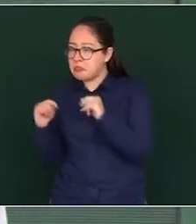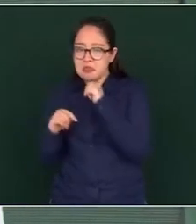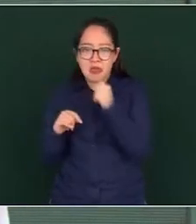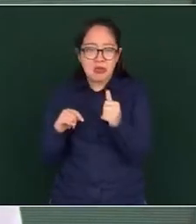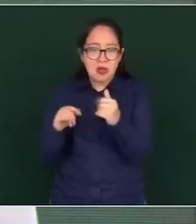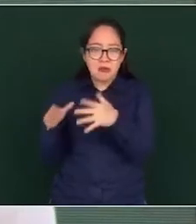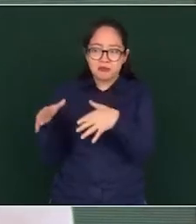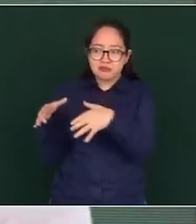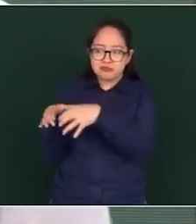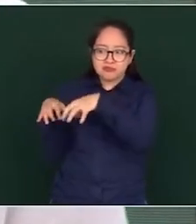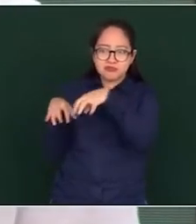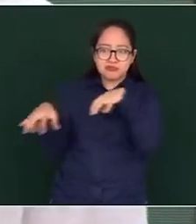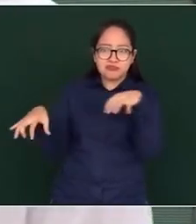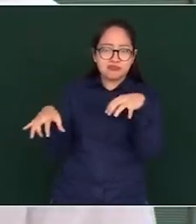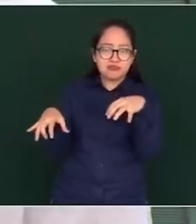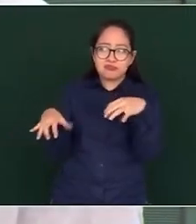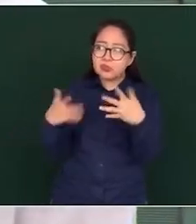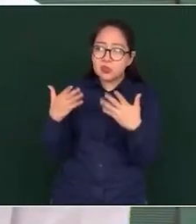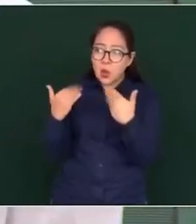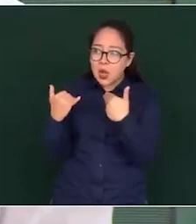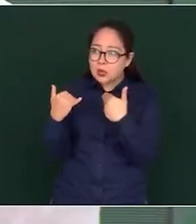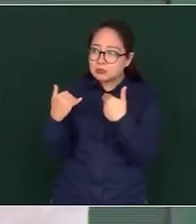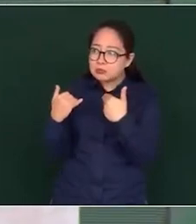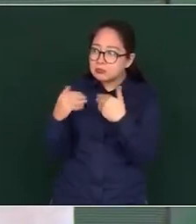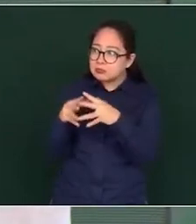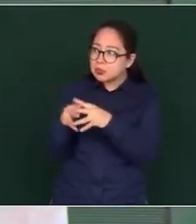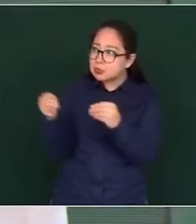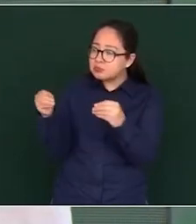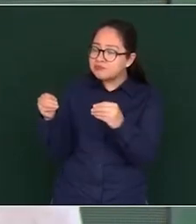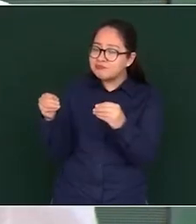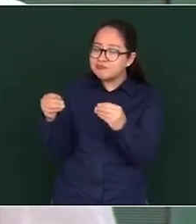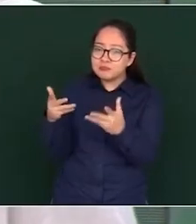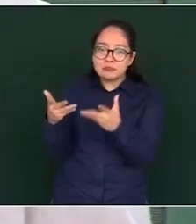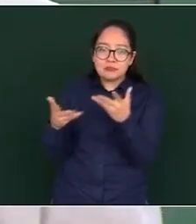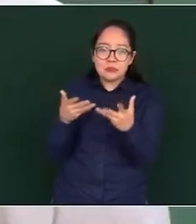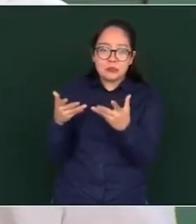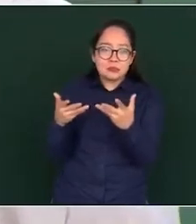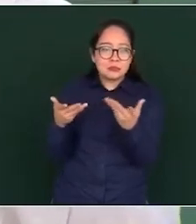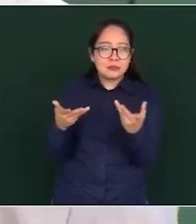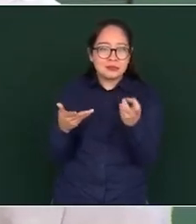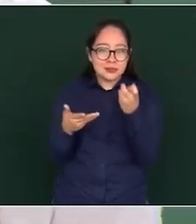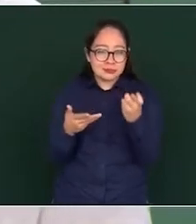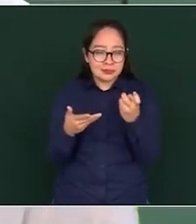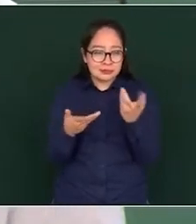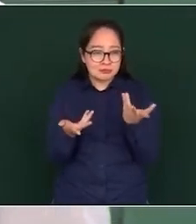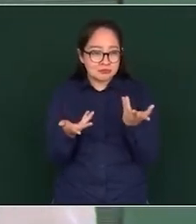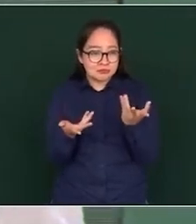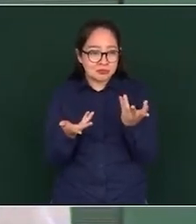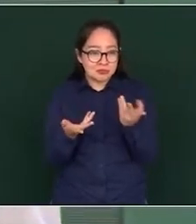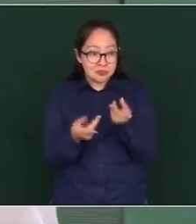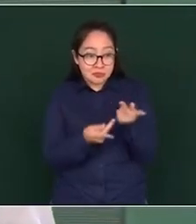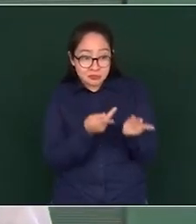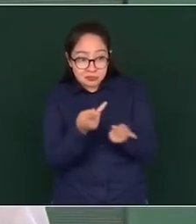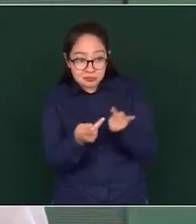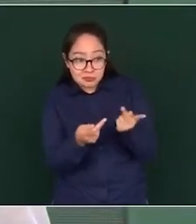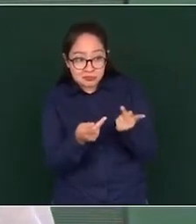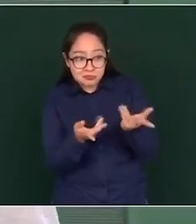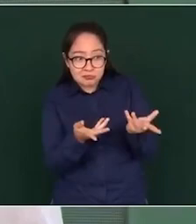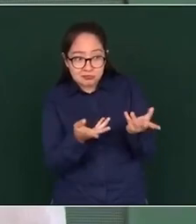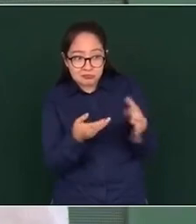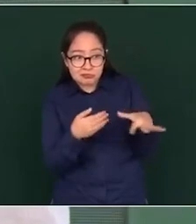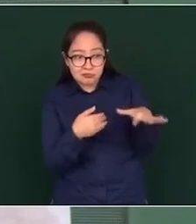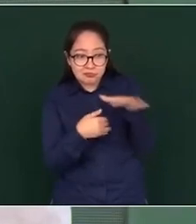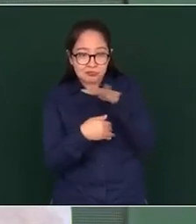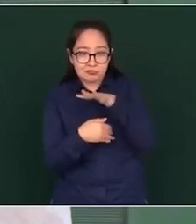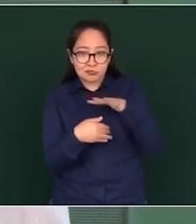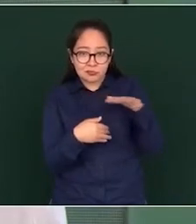para que la consulta sea vinculatoria,